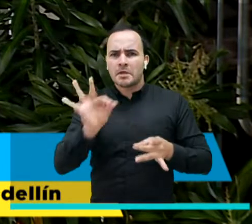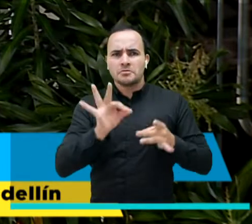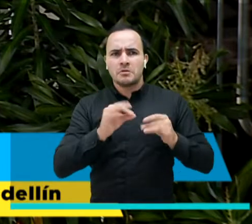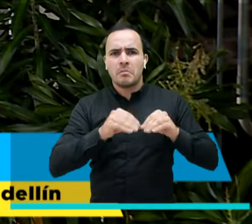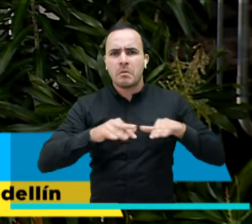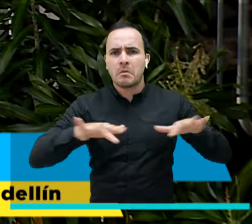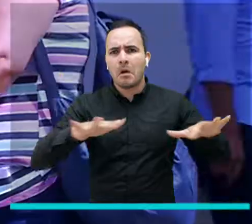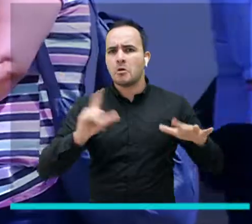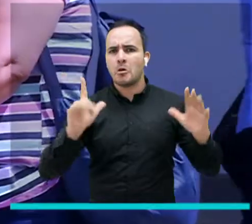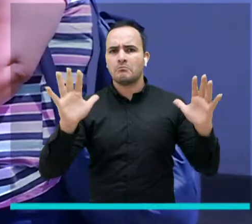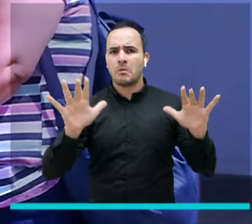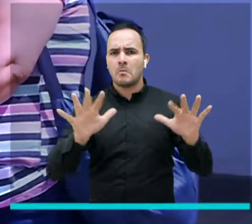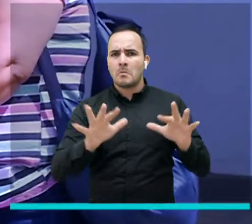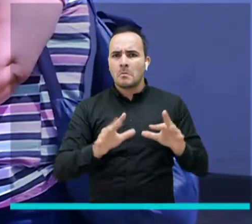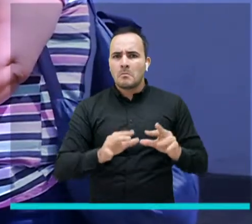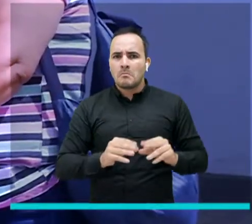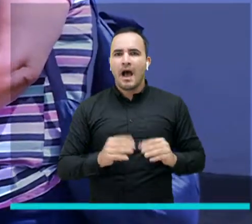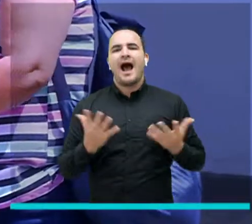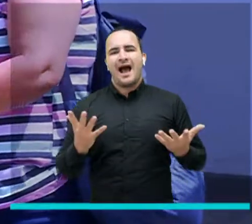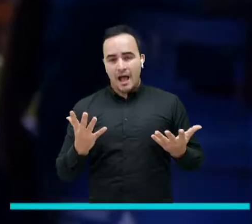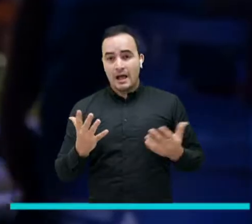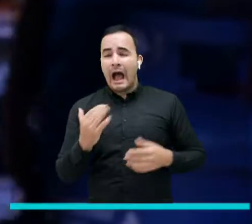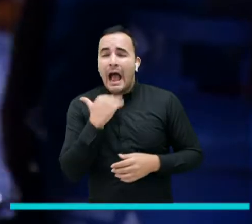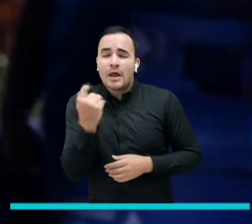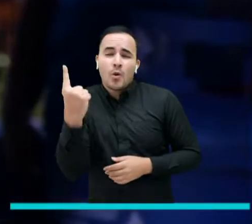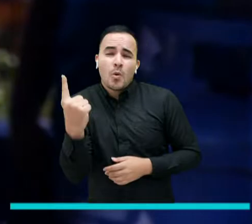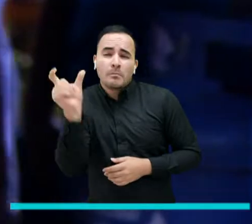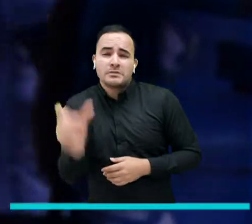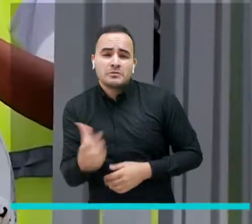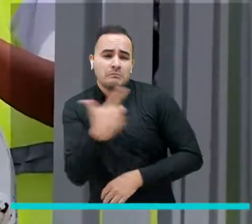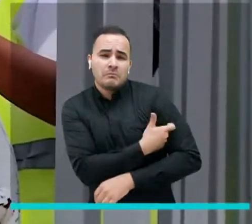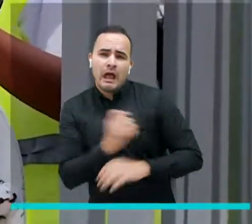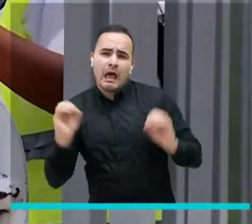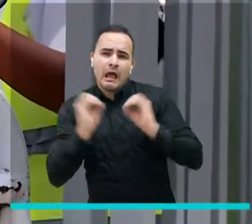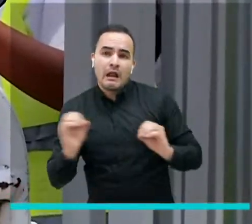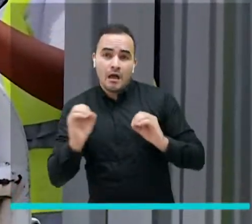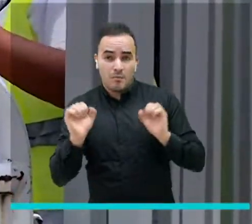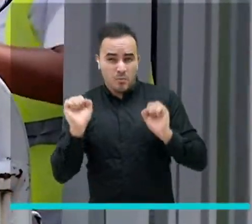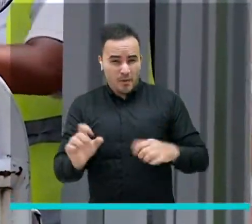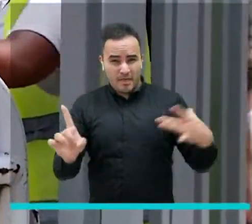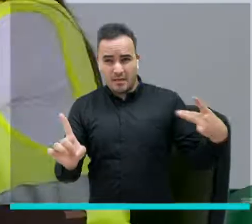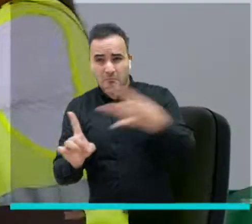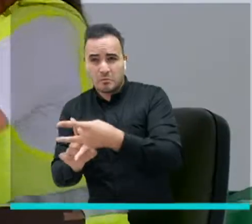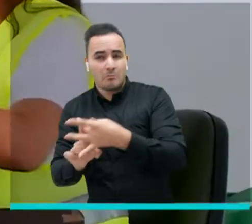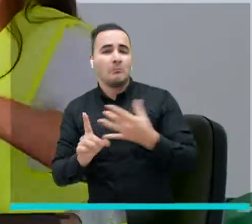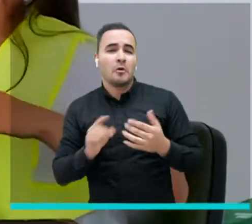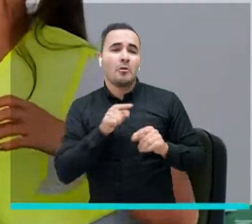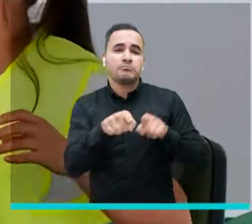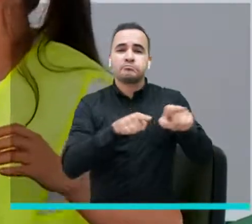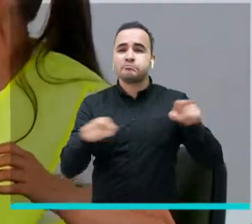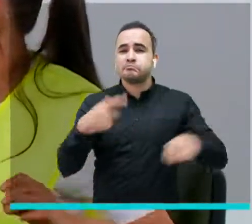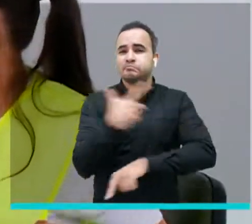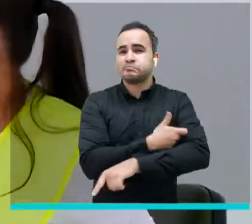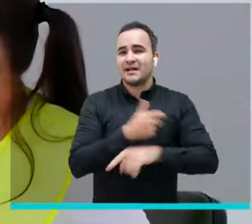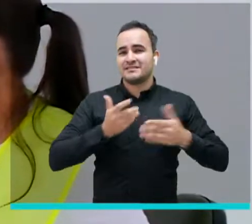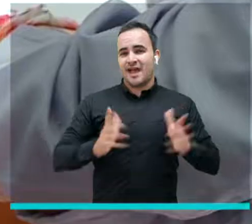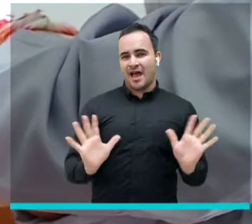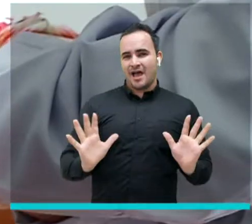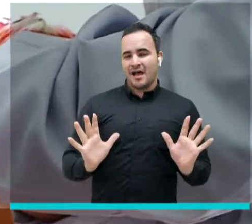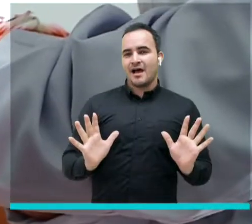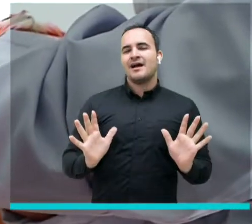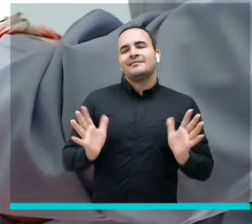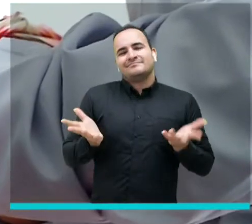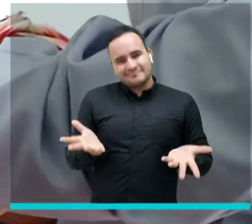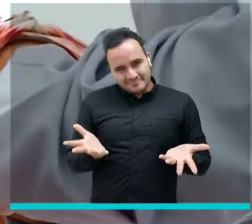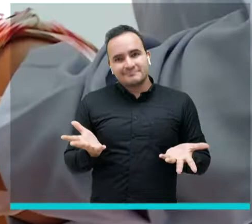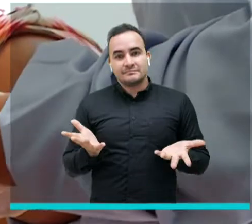las personas que no están inmunizadas van a tener menos probabilidad de encontrarse con alguien infectado entonces se da digamos una disminución